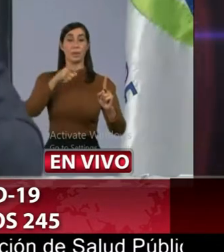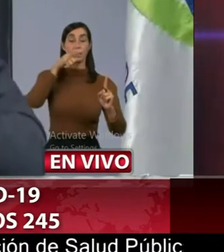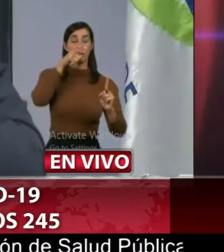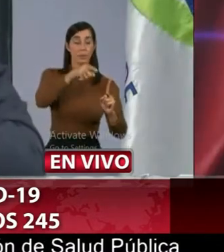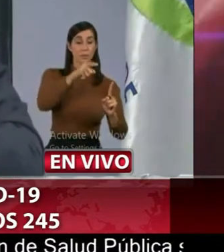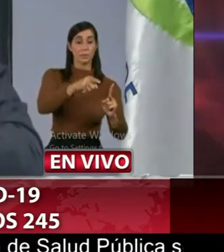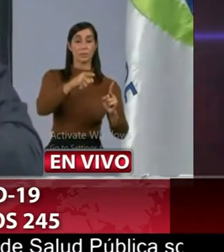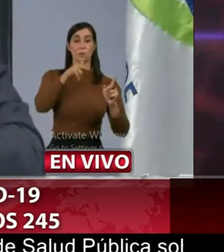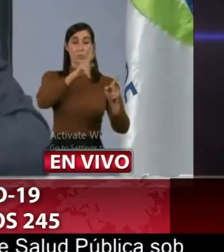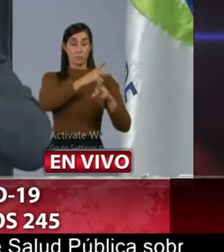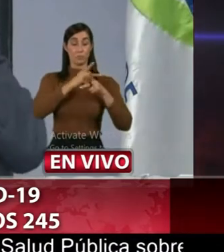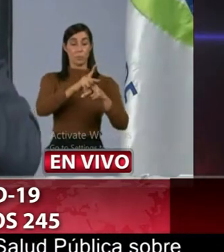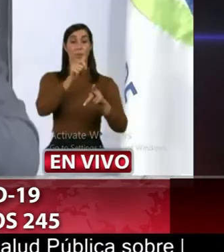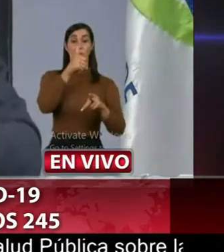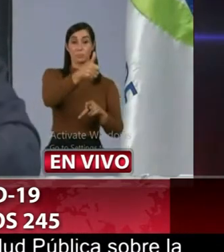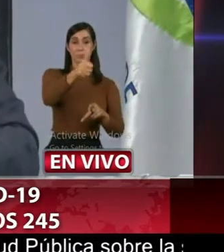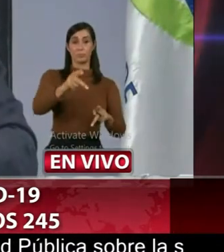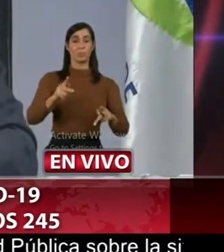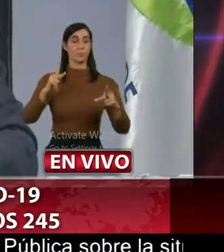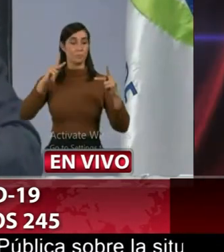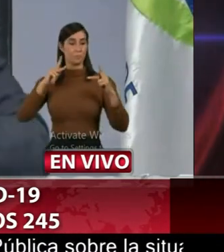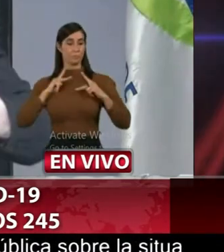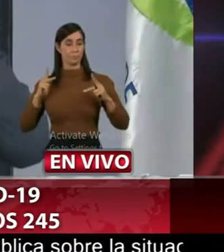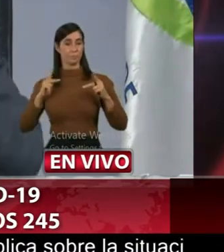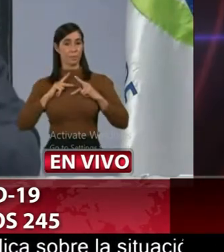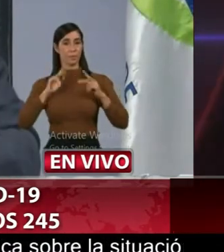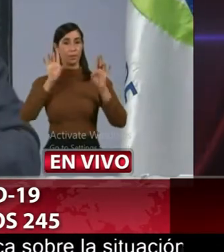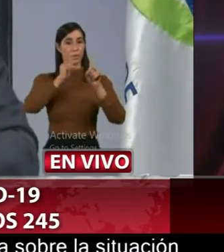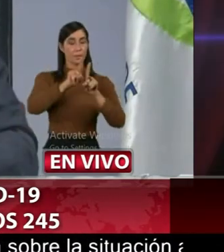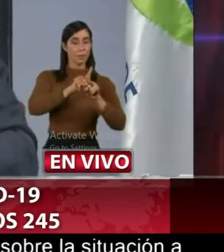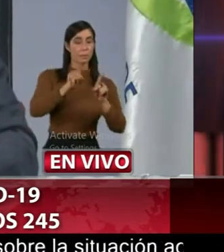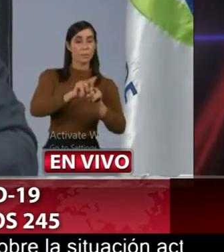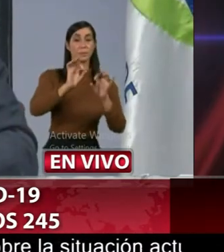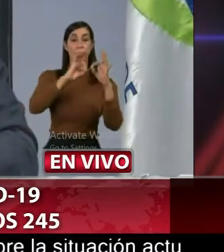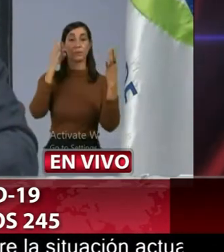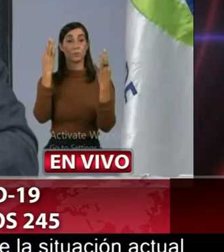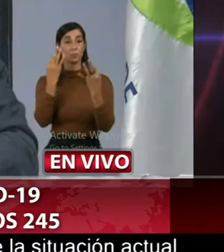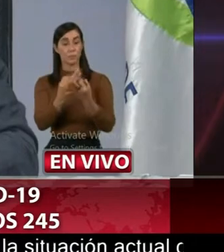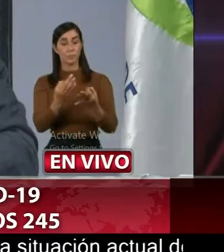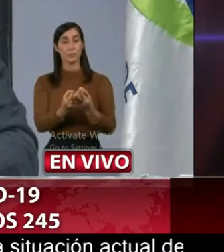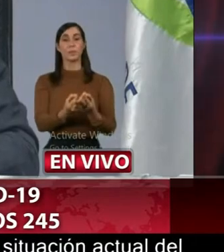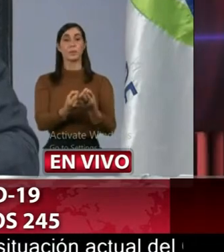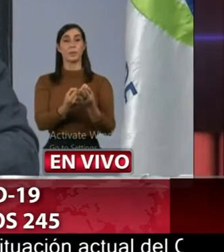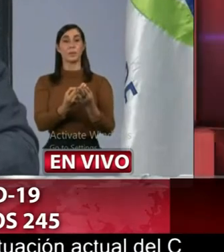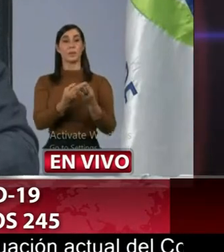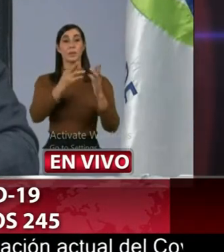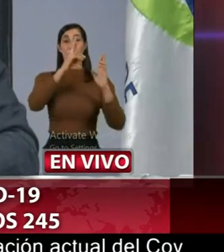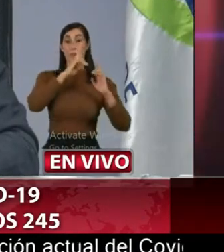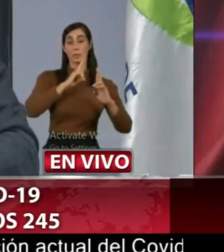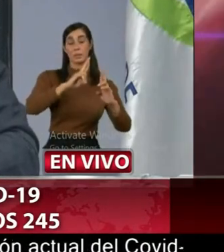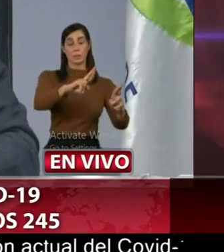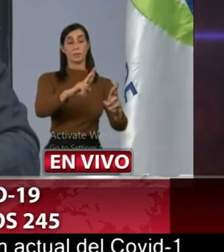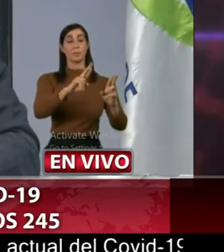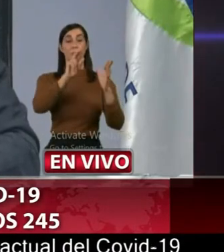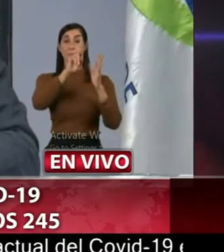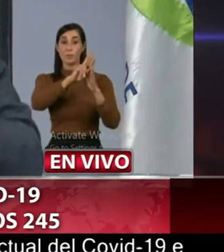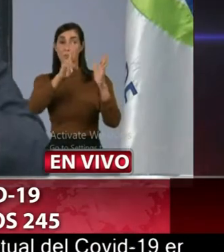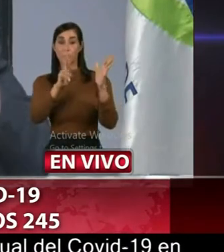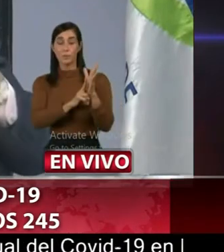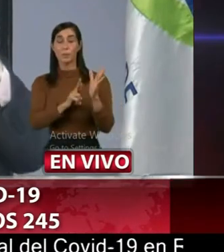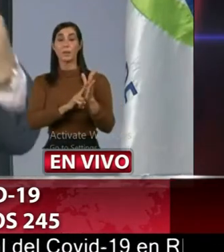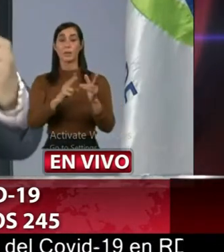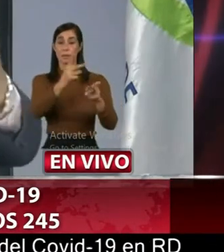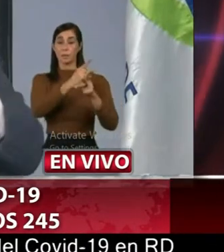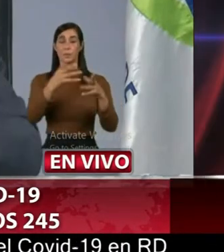la propia vida y la de su familia y tomar las medidas necesarias para preservar la salud